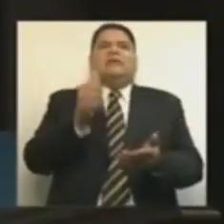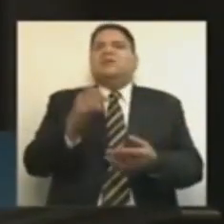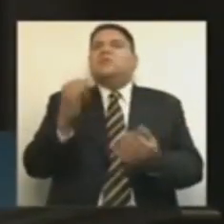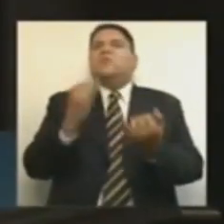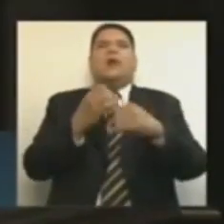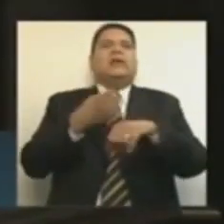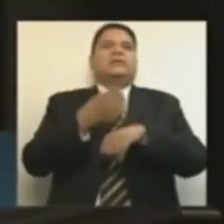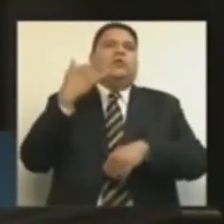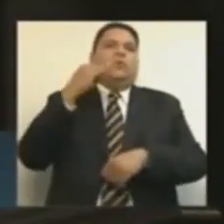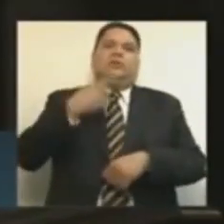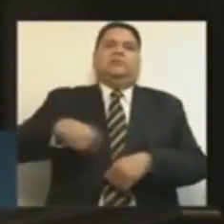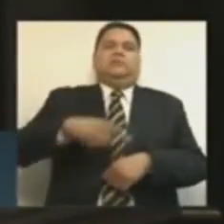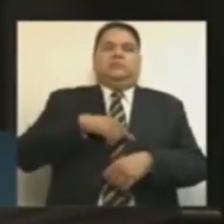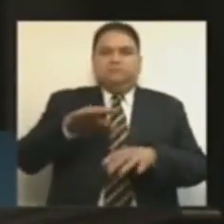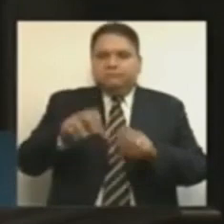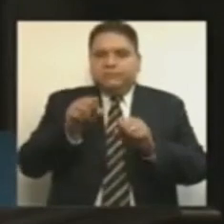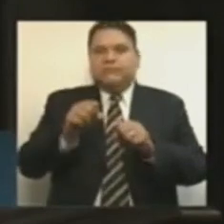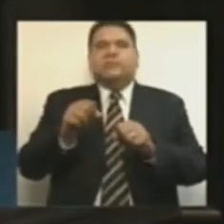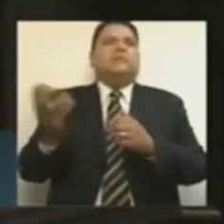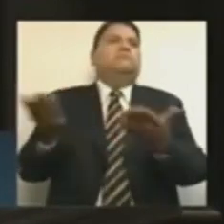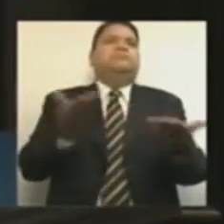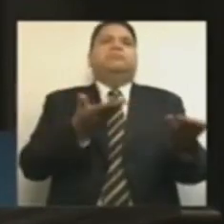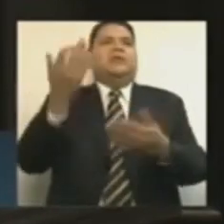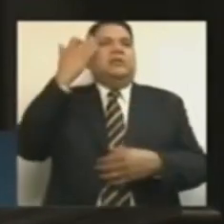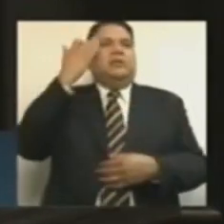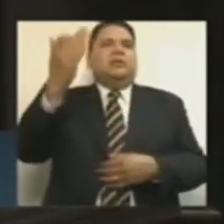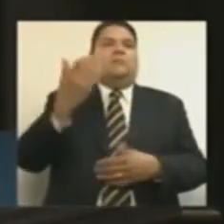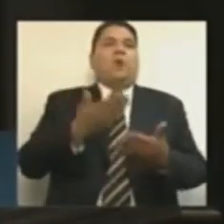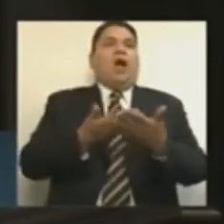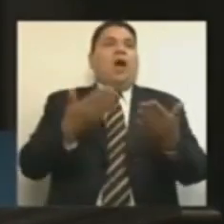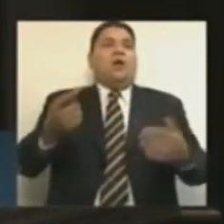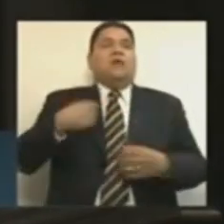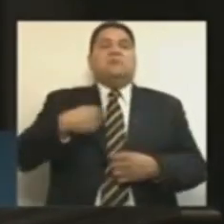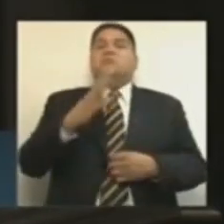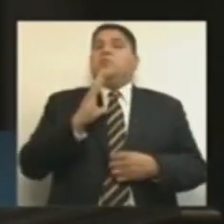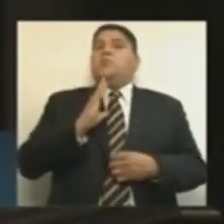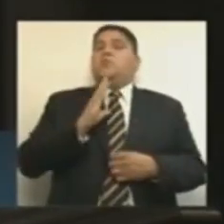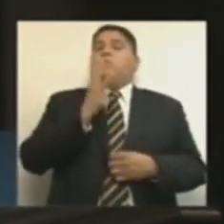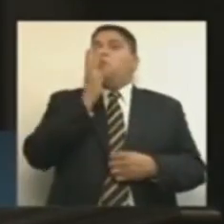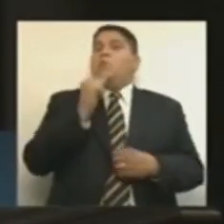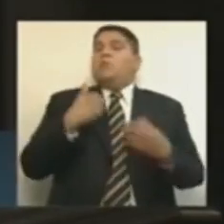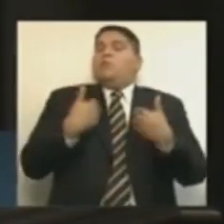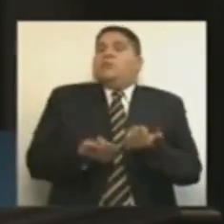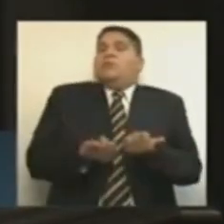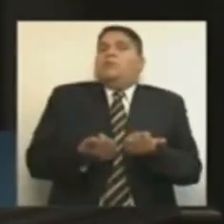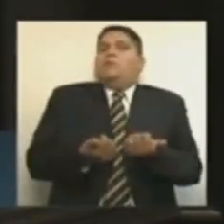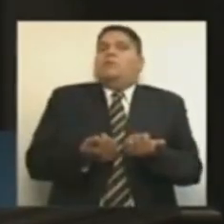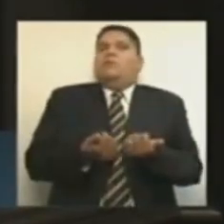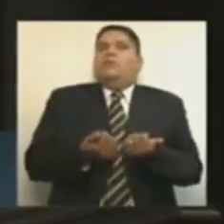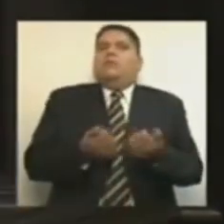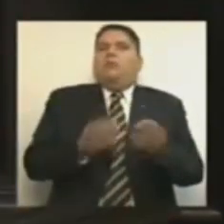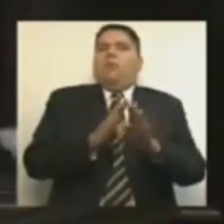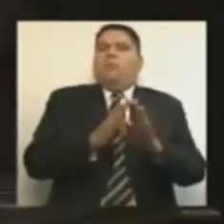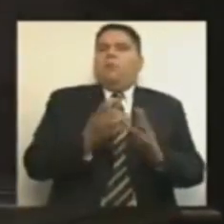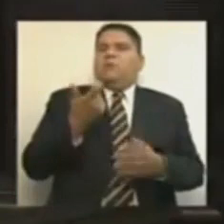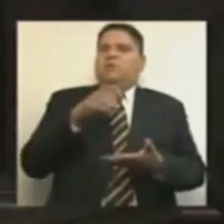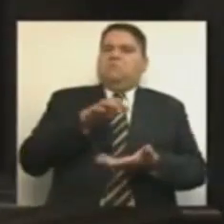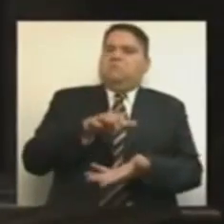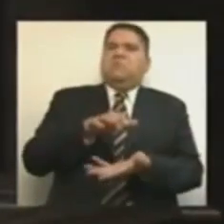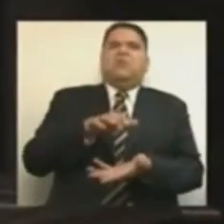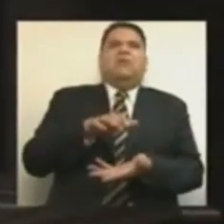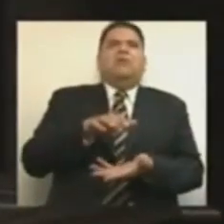para conseguir esta información. Hasta ahora yo sigo sin entender cuál es el objetivo de dejar dinero sin ejercer por años en un